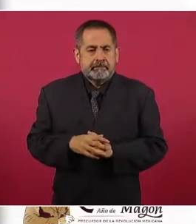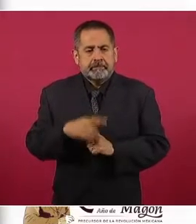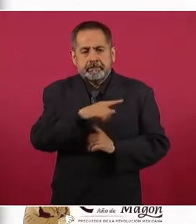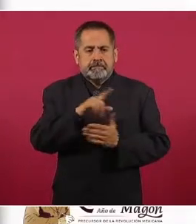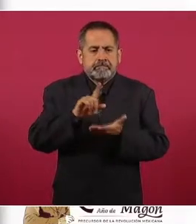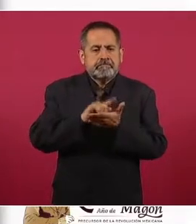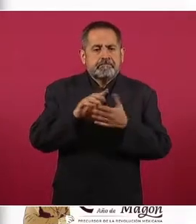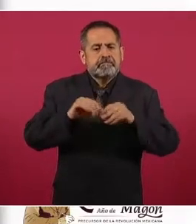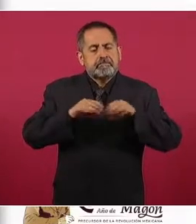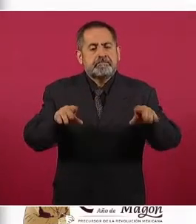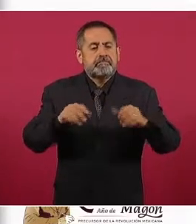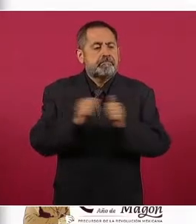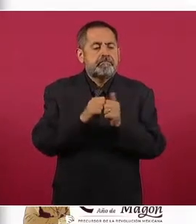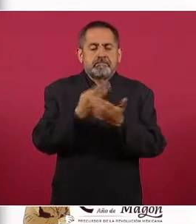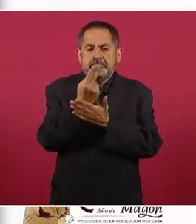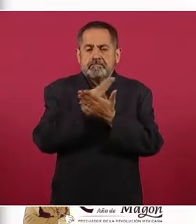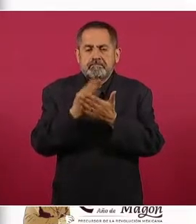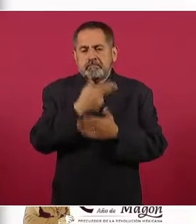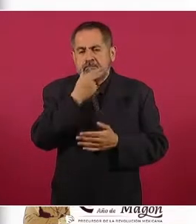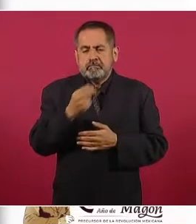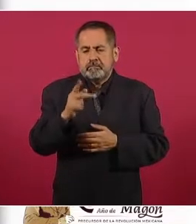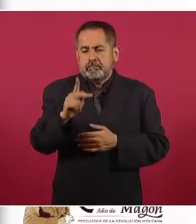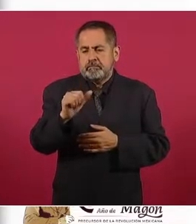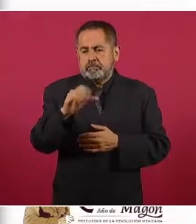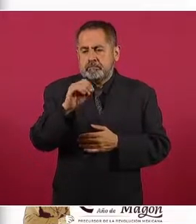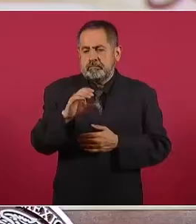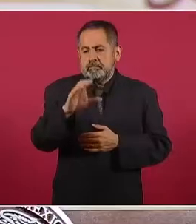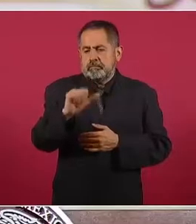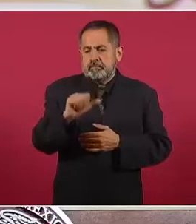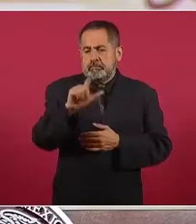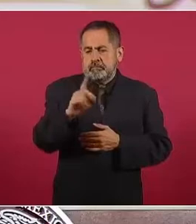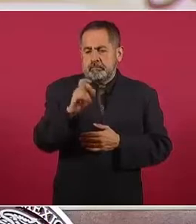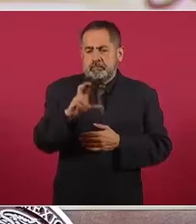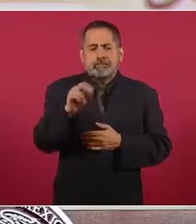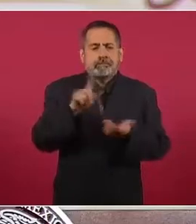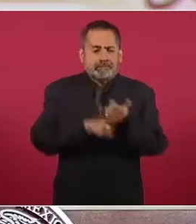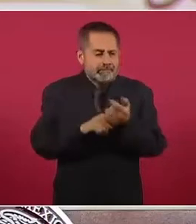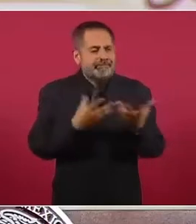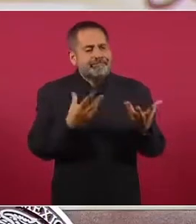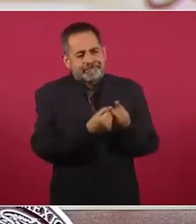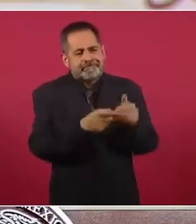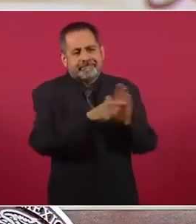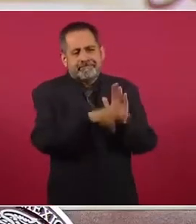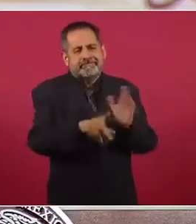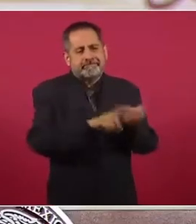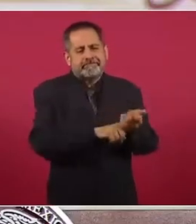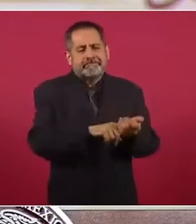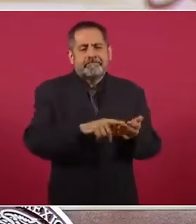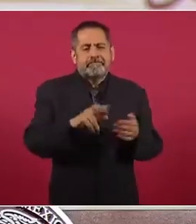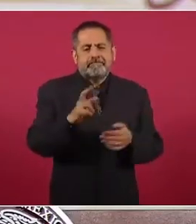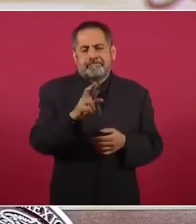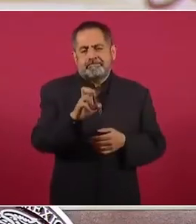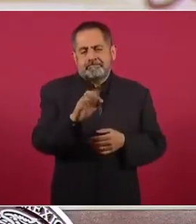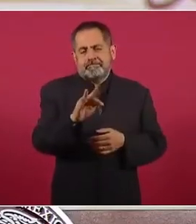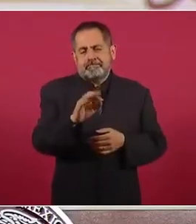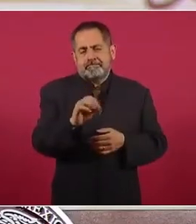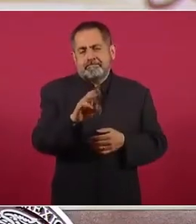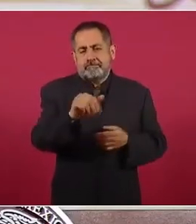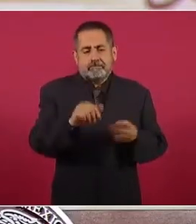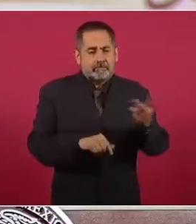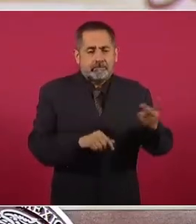cartón de Paco Calderón, sí, sí, adivinaron, del periódico conservador El Reforma. Y oeste,